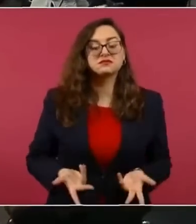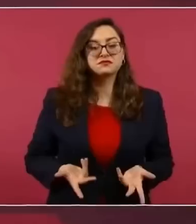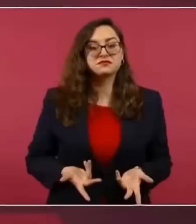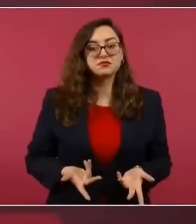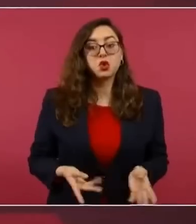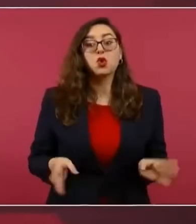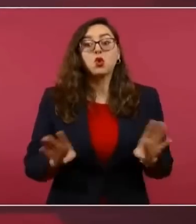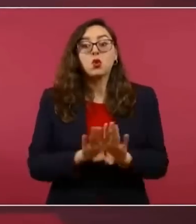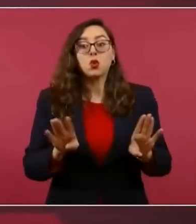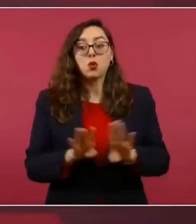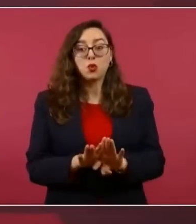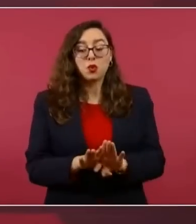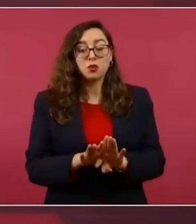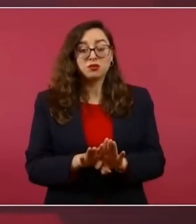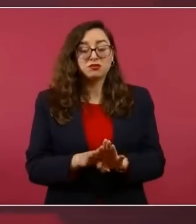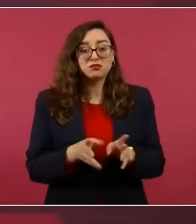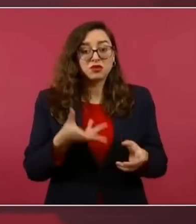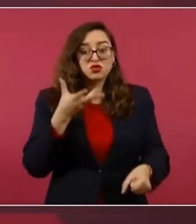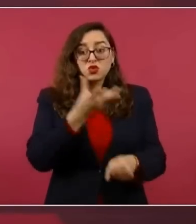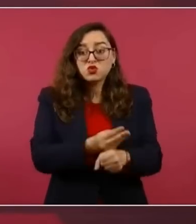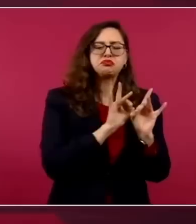¿Cómo hace lo mismo?